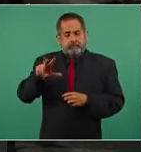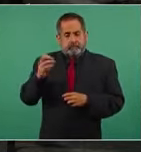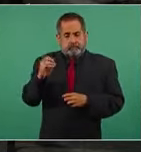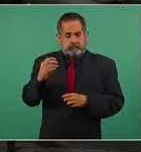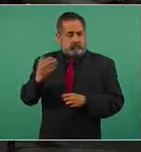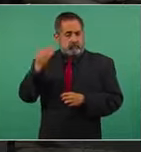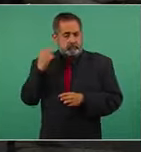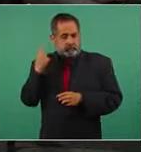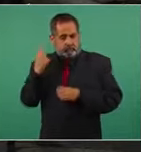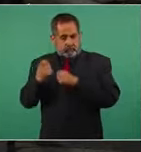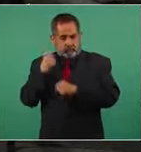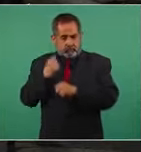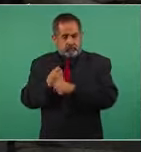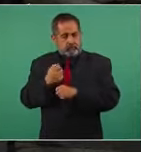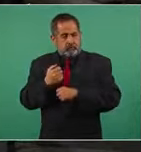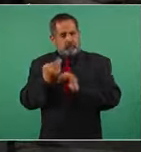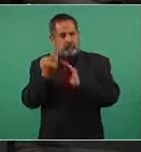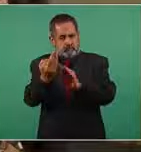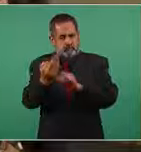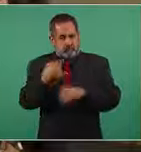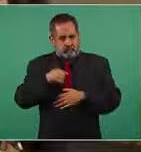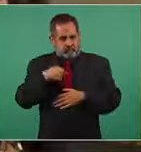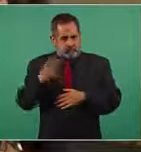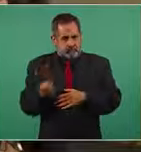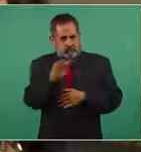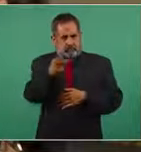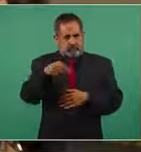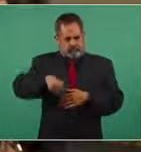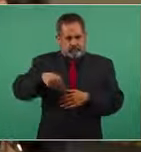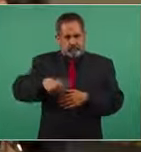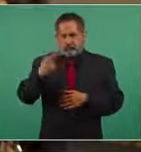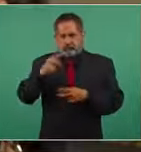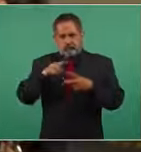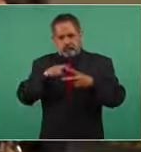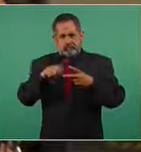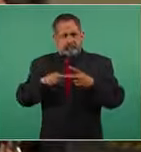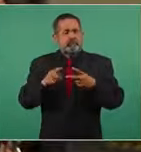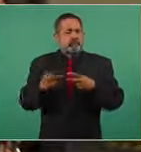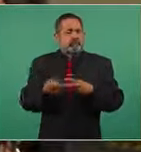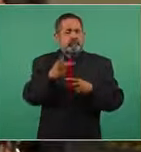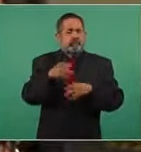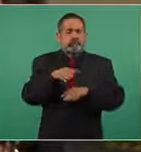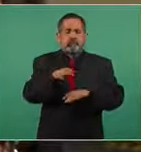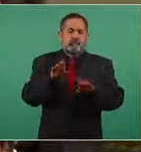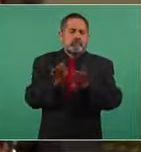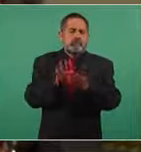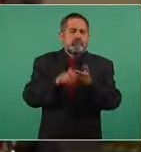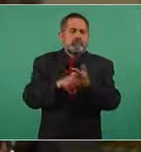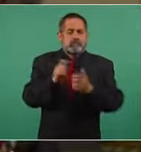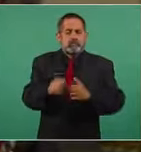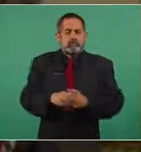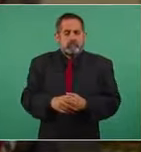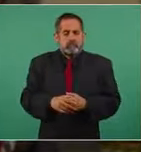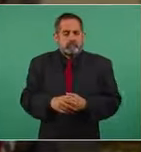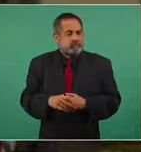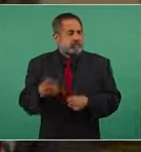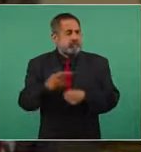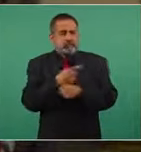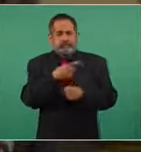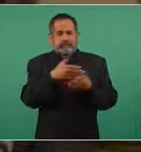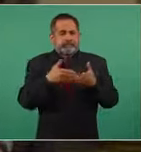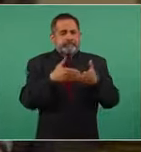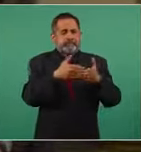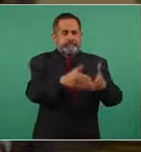pasado, yo le expuse a usted dos temas, uno de ellos fue la situación de los náufragos de la